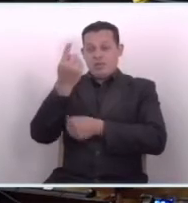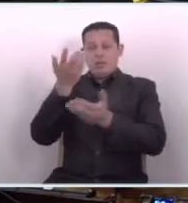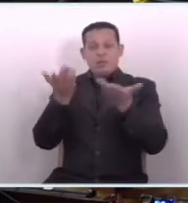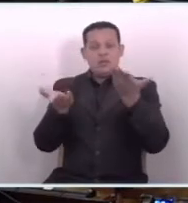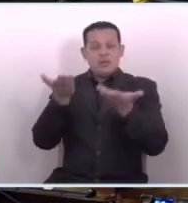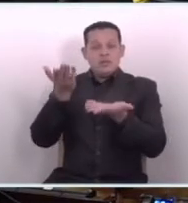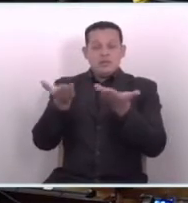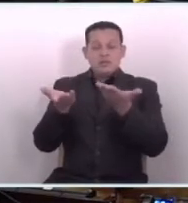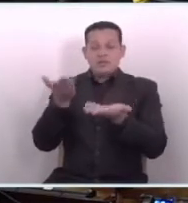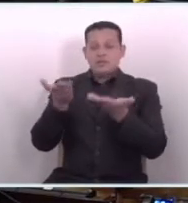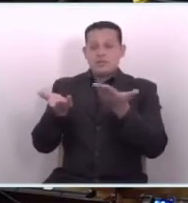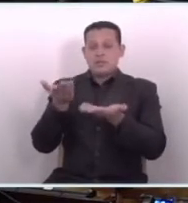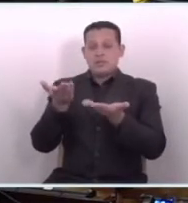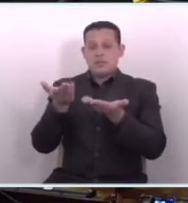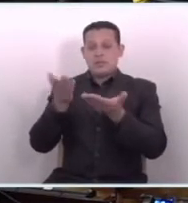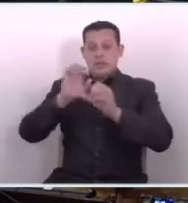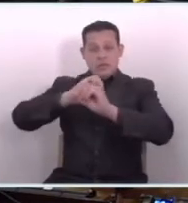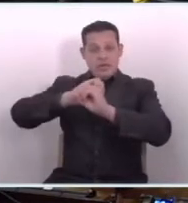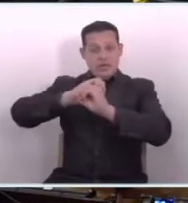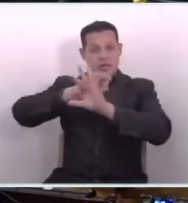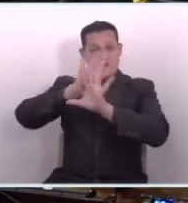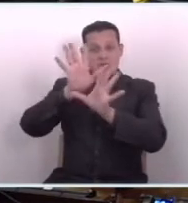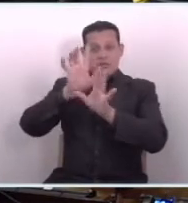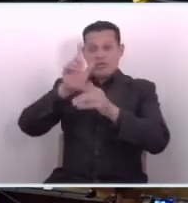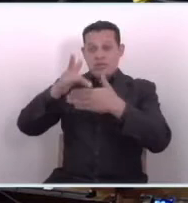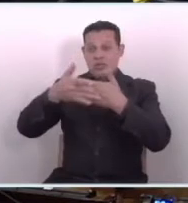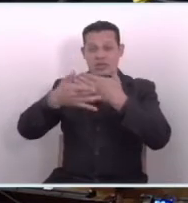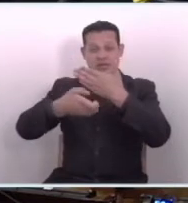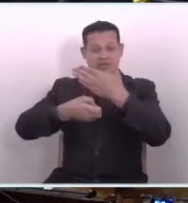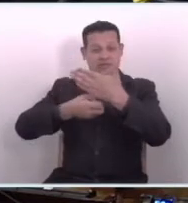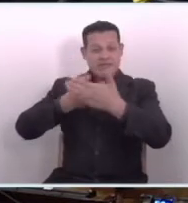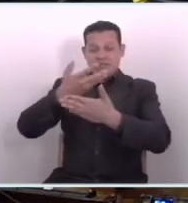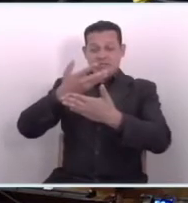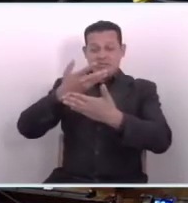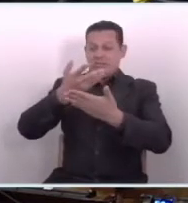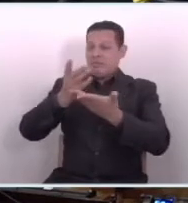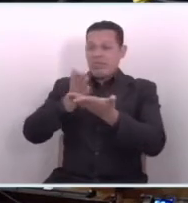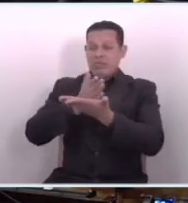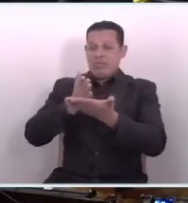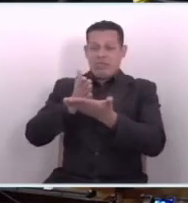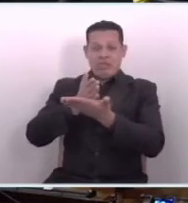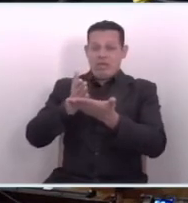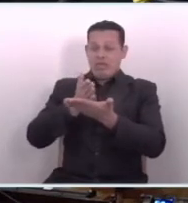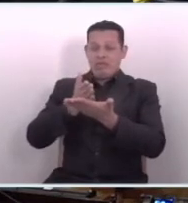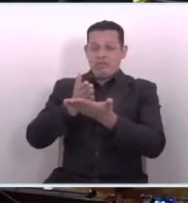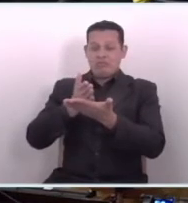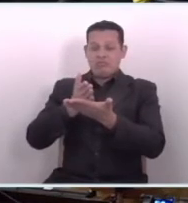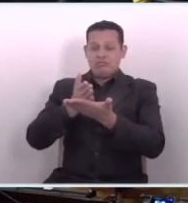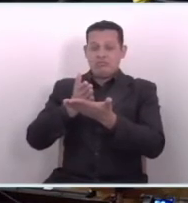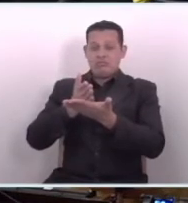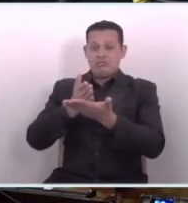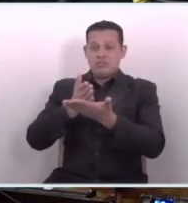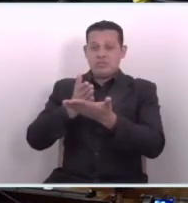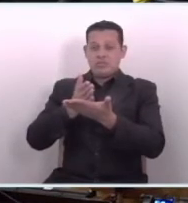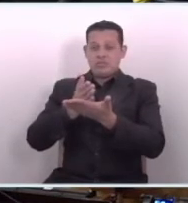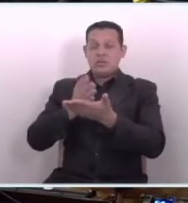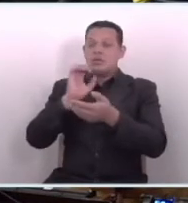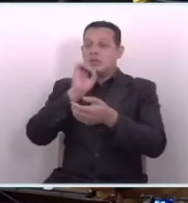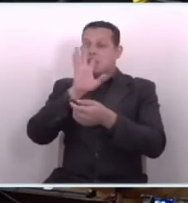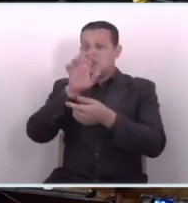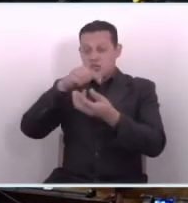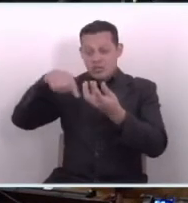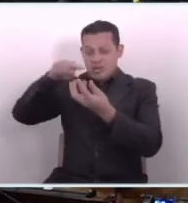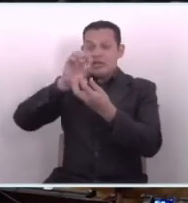aclarar que no se está actualizando nada, como se está argumentando,